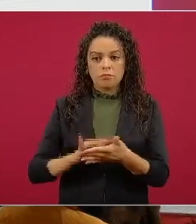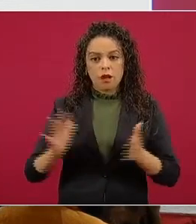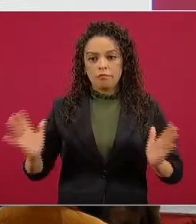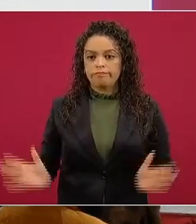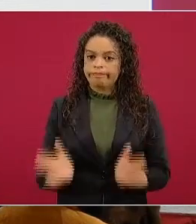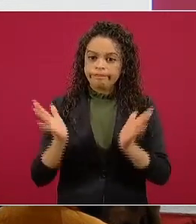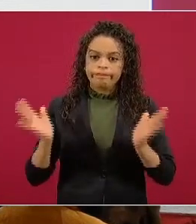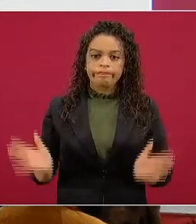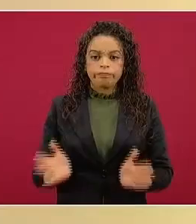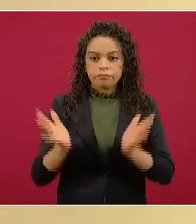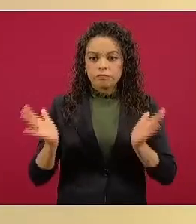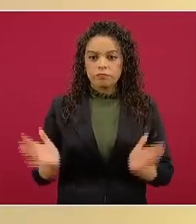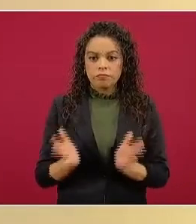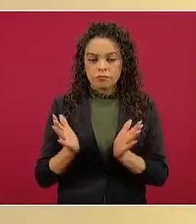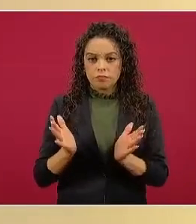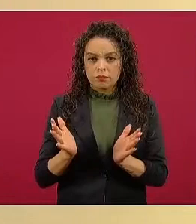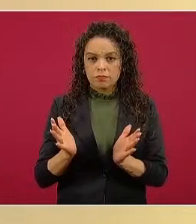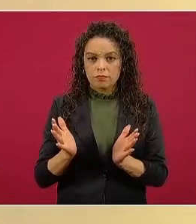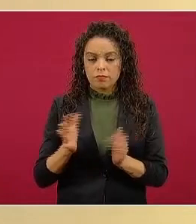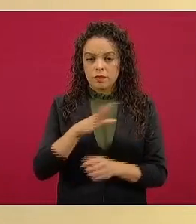y particularmente